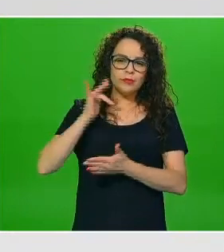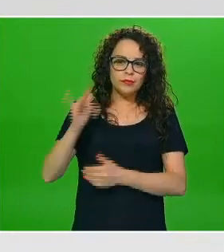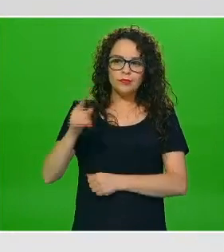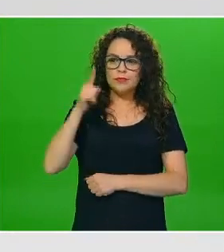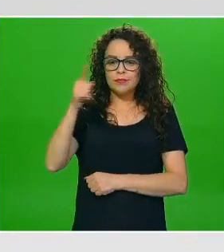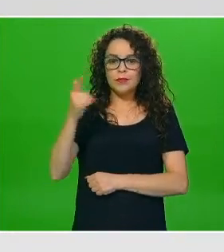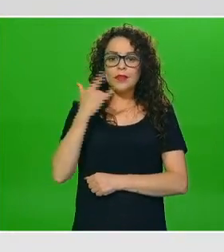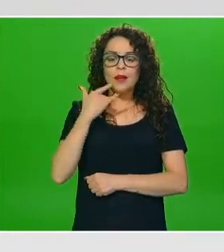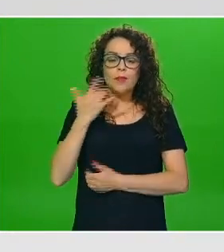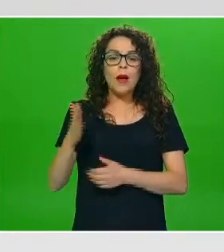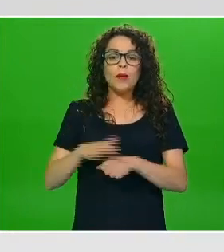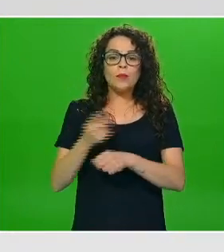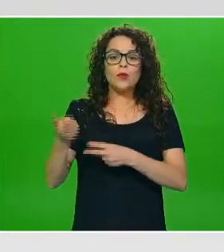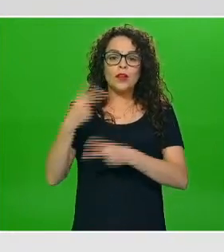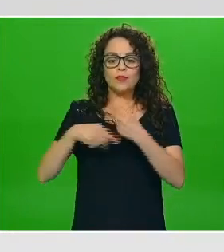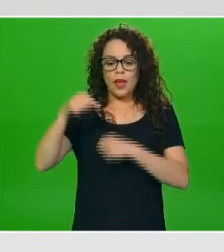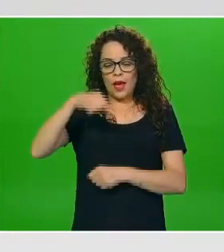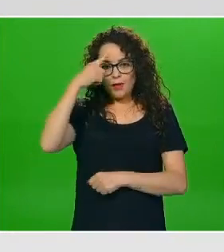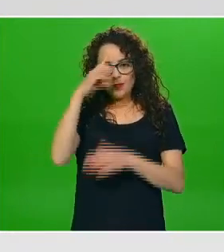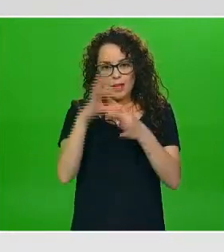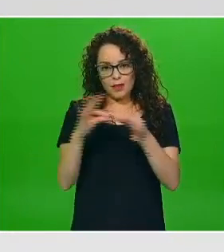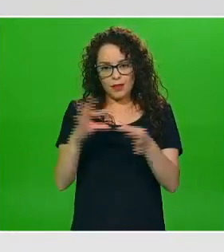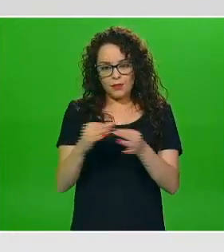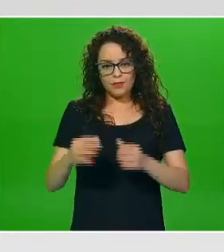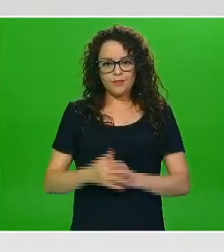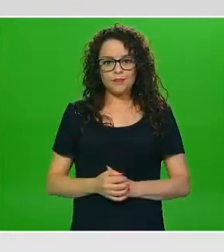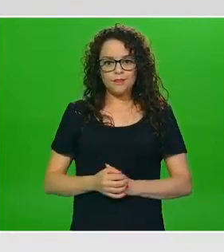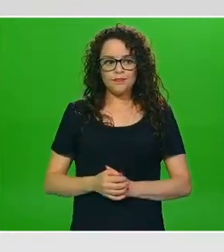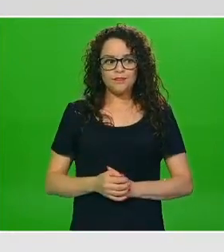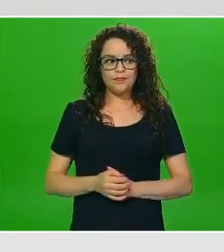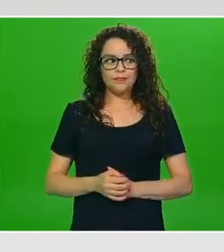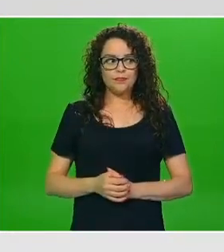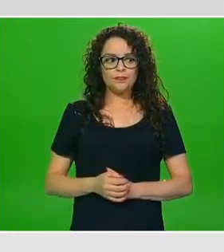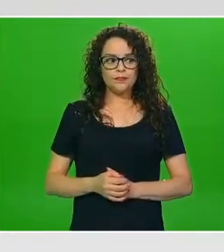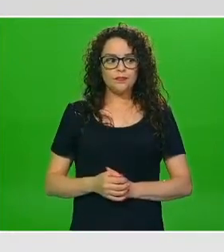disponibilidad de estar acompañando en nuestro